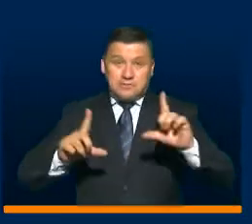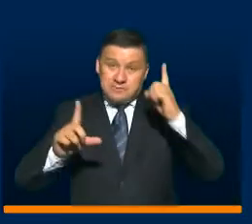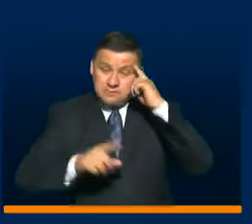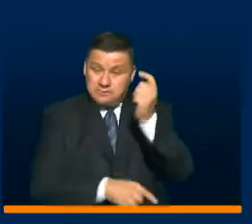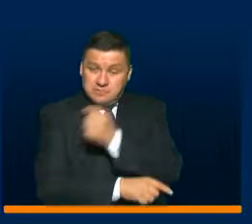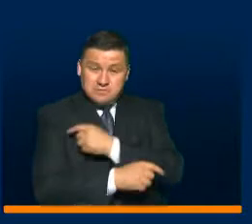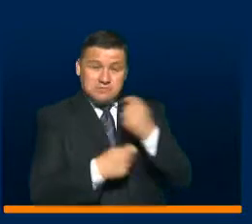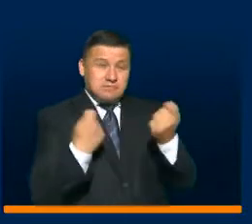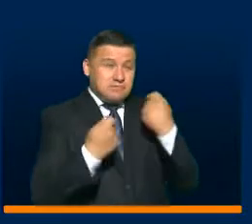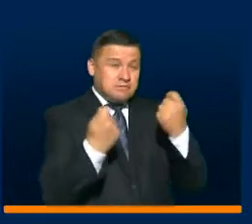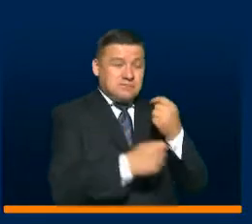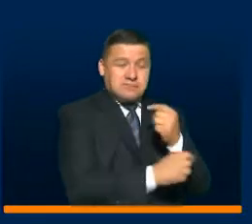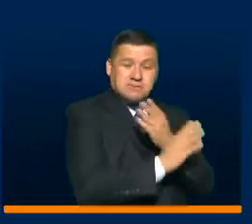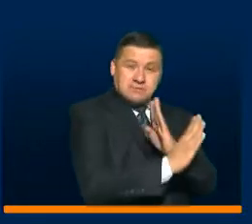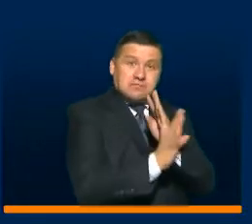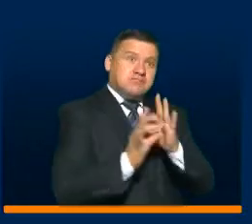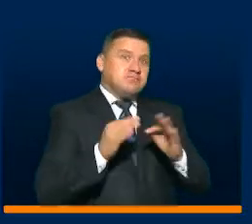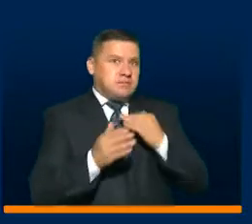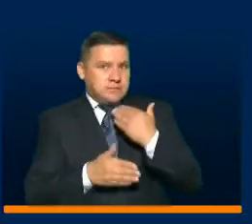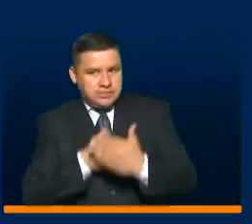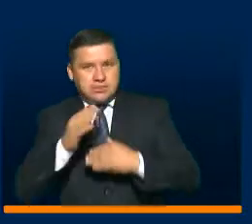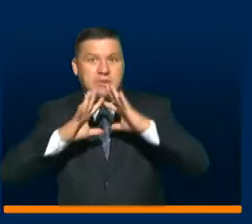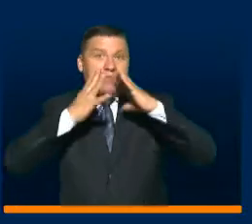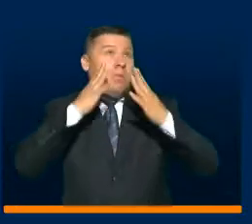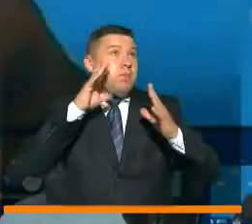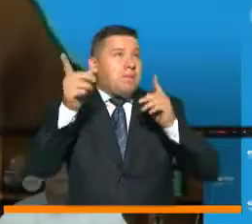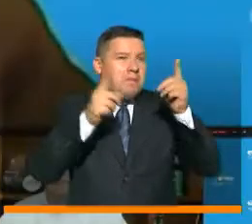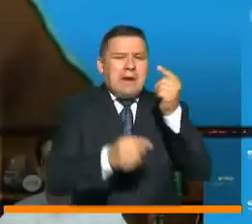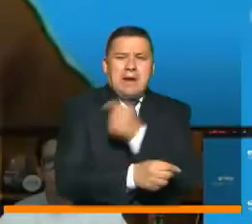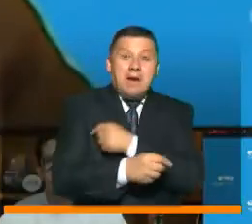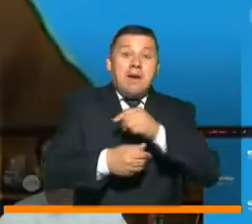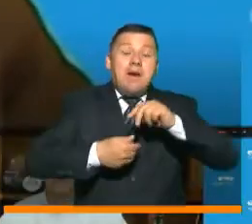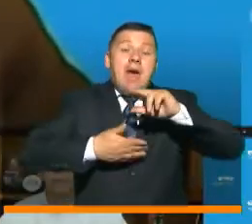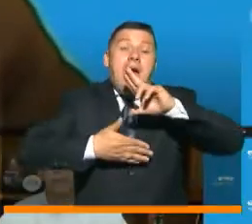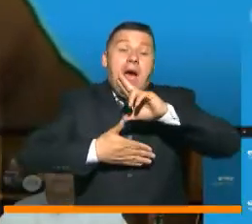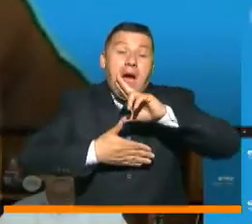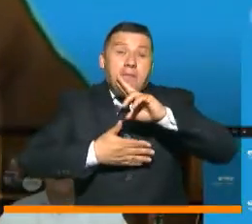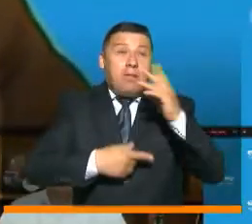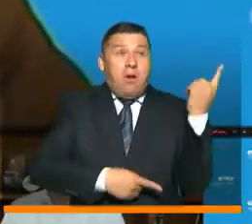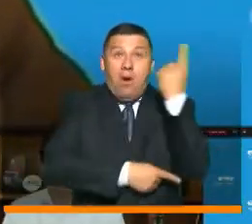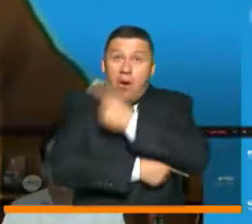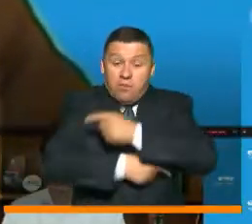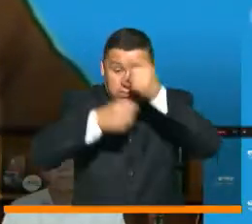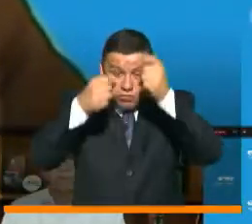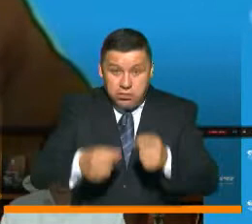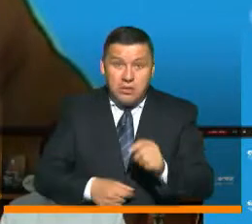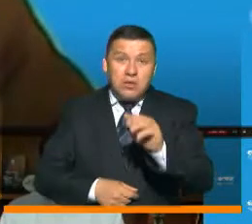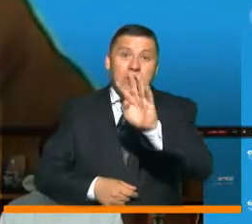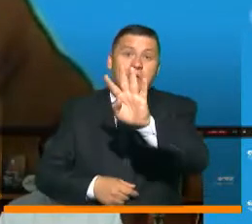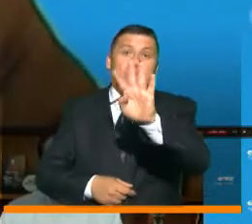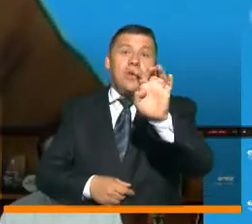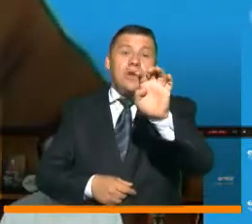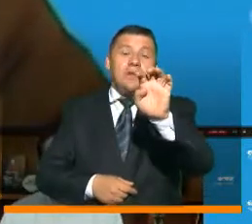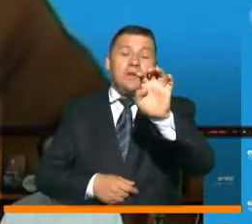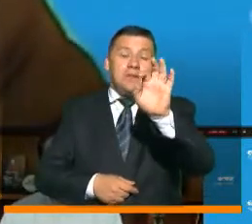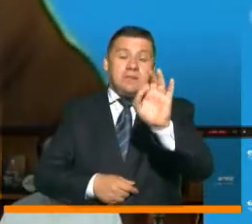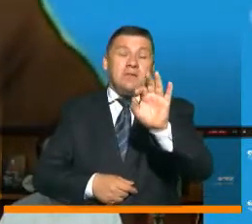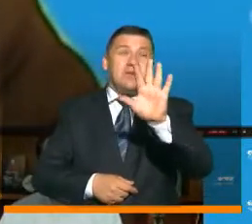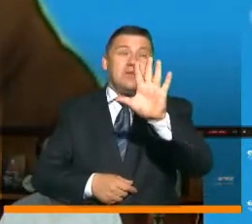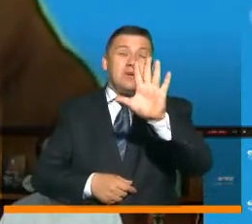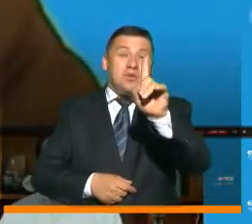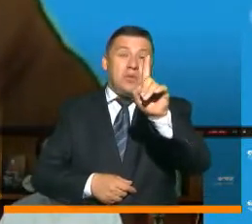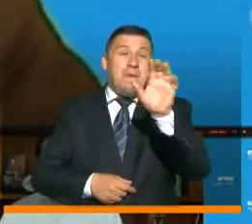inmunización ha avanzado importantemente en el mundo. En América, hasta el día de hoy, 49 de los 51